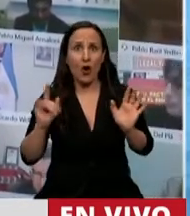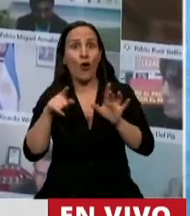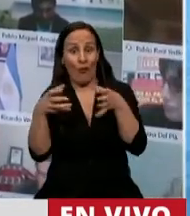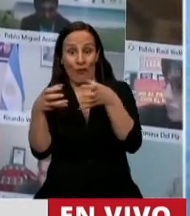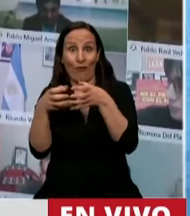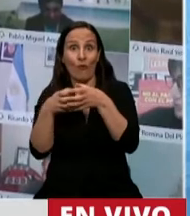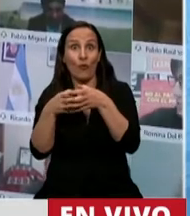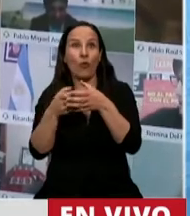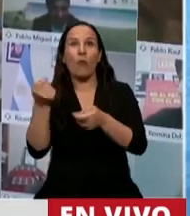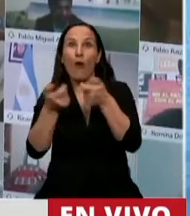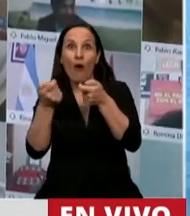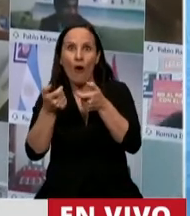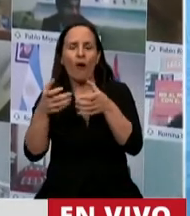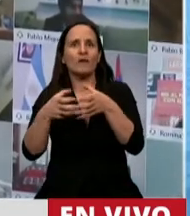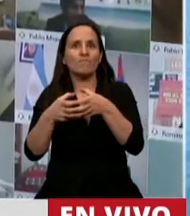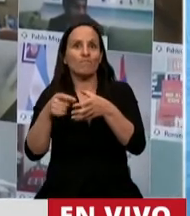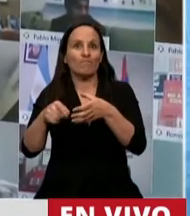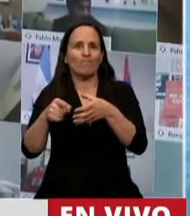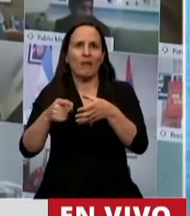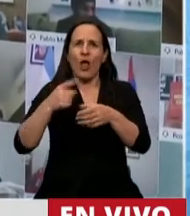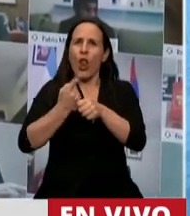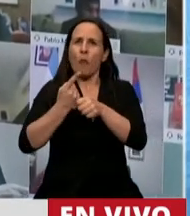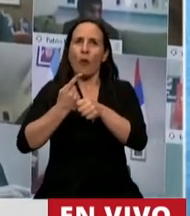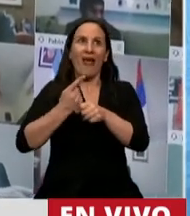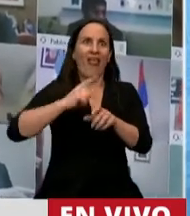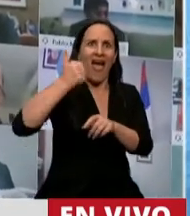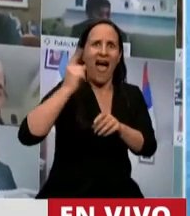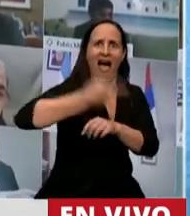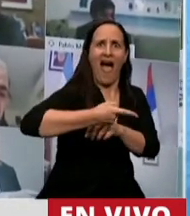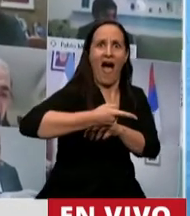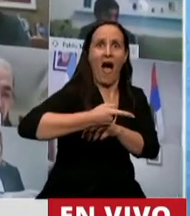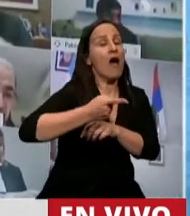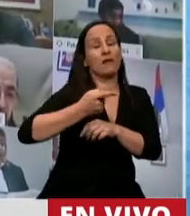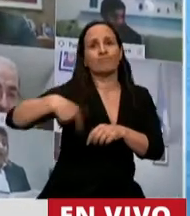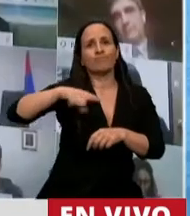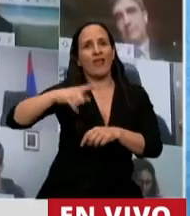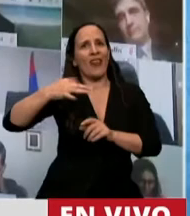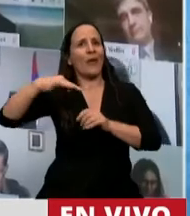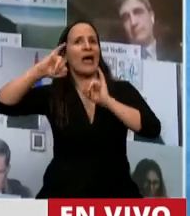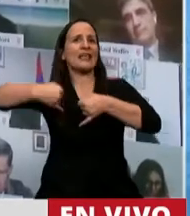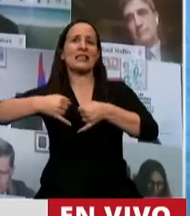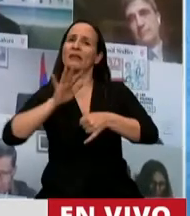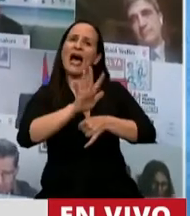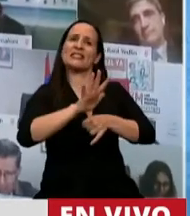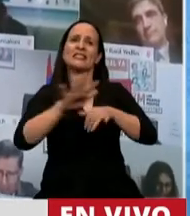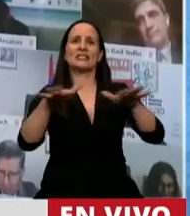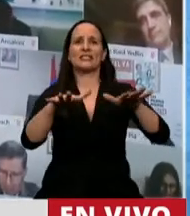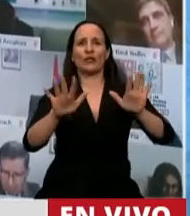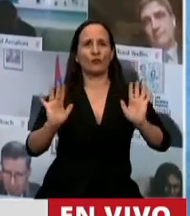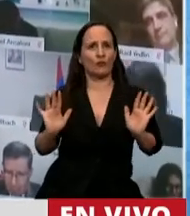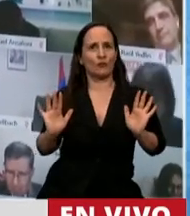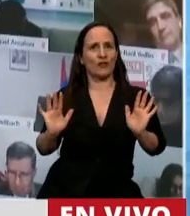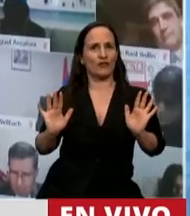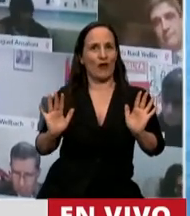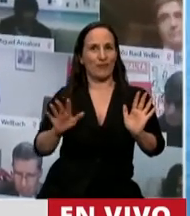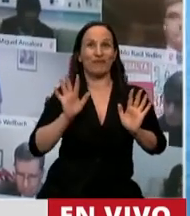que no puede por el juego de la democracia imponerse, acepte las condiciones del juego. Ese es el consenso en